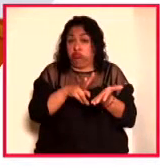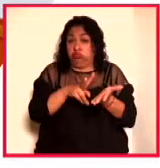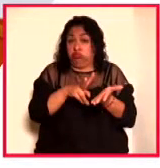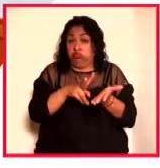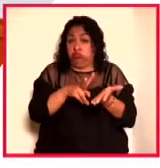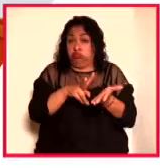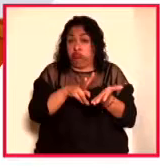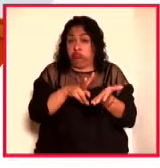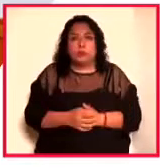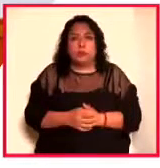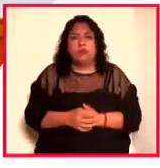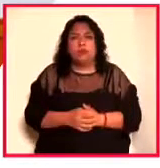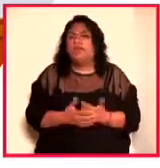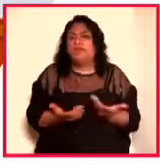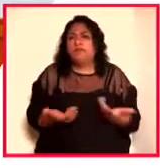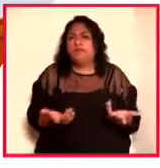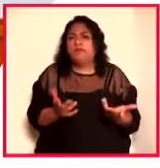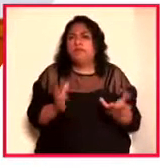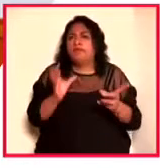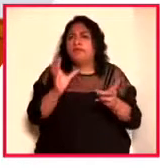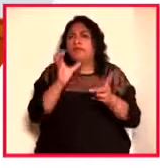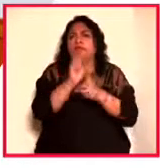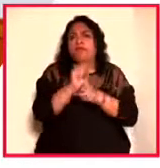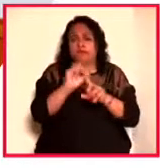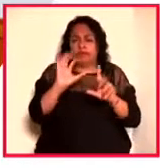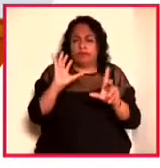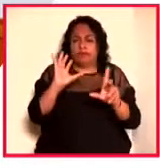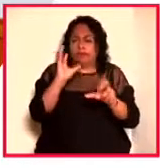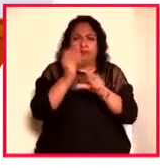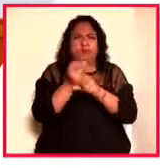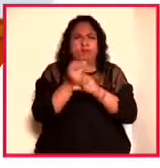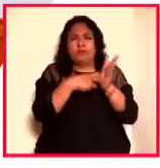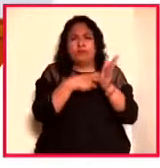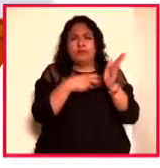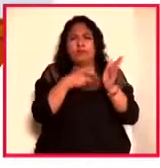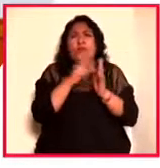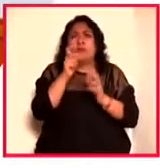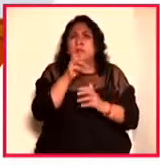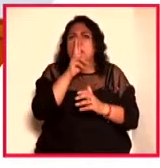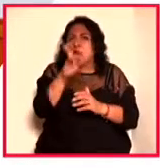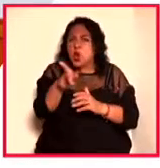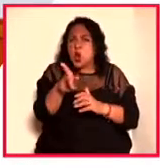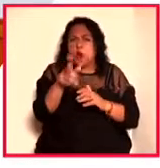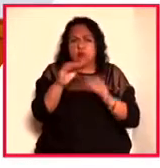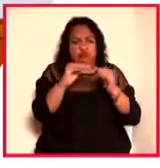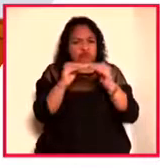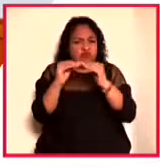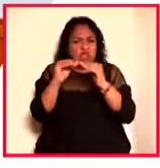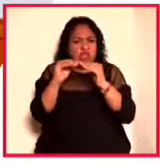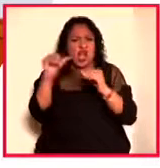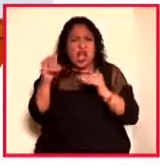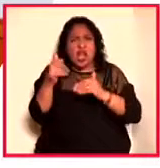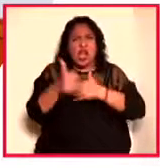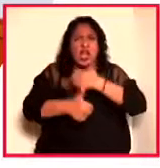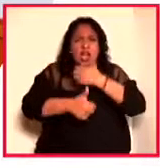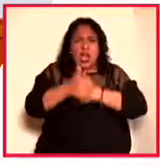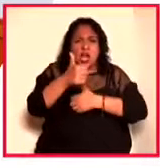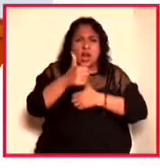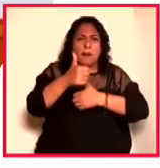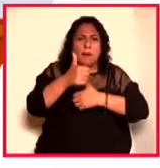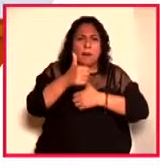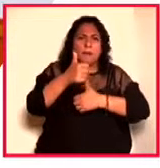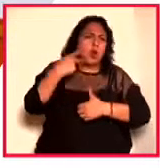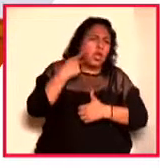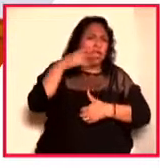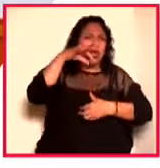reforma? Dar mejores condiciones de equidad para la contienda política electoral. Y conceder el registro a